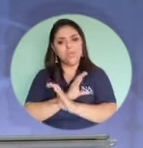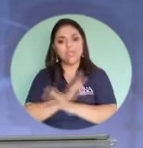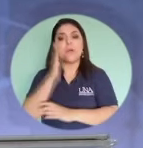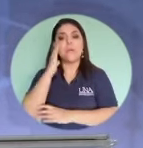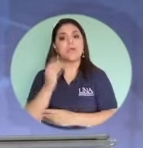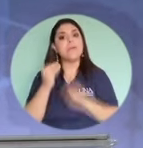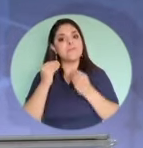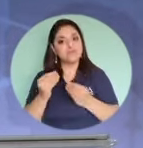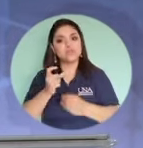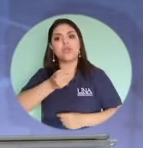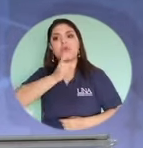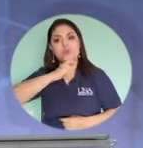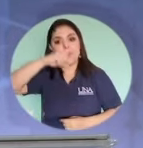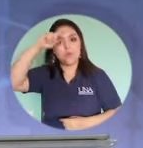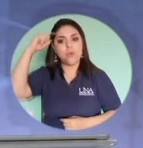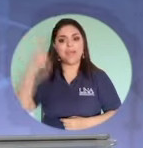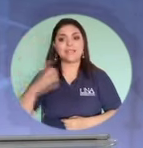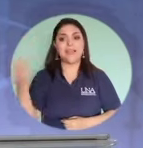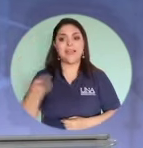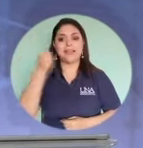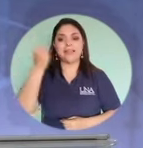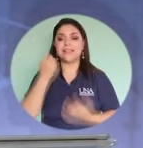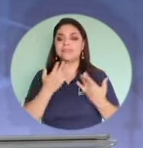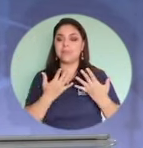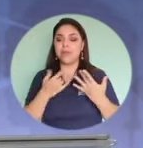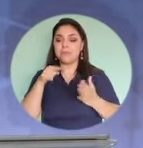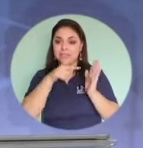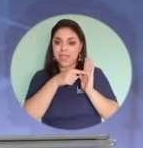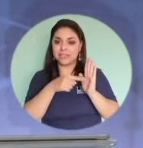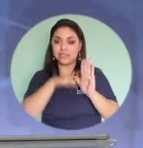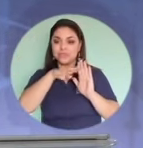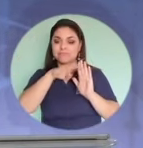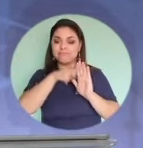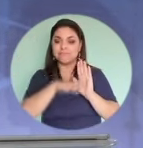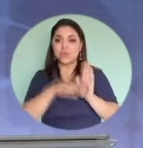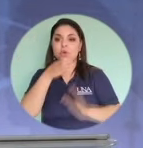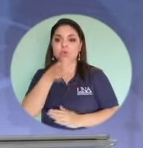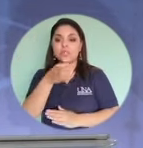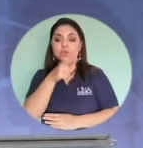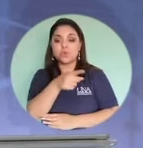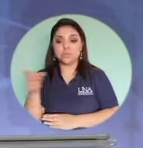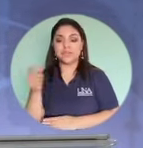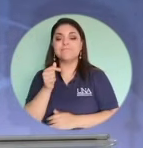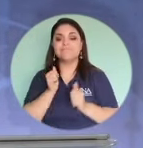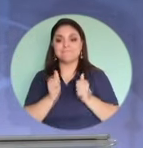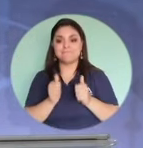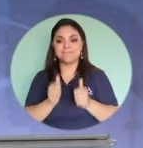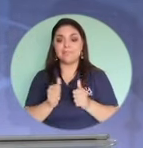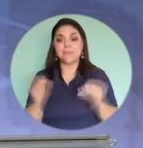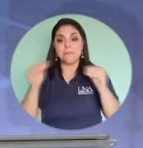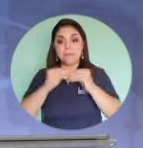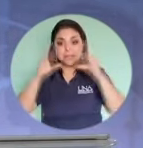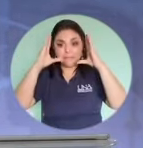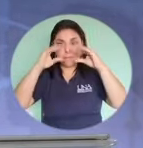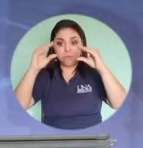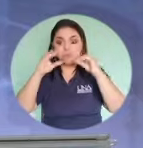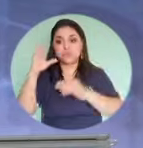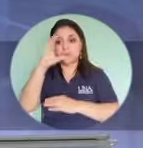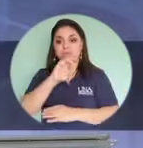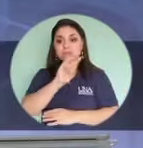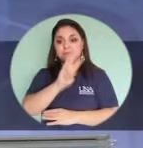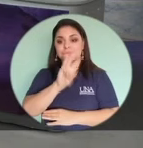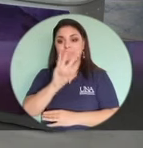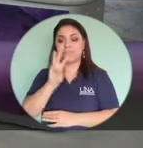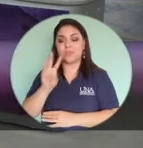pero cuídelo porque bastante que le costó ganárselo así que esperamos que estos consejos les sean de gran utilidad busque más información sobre este y